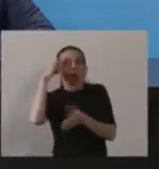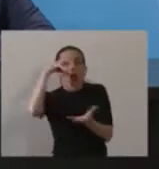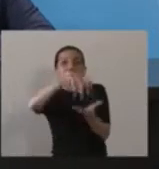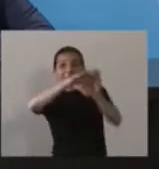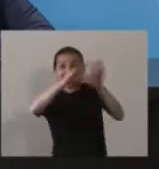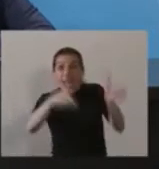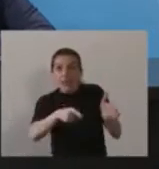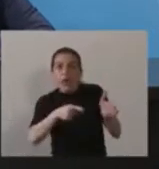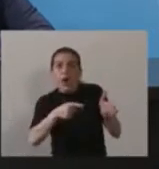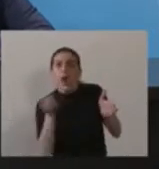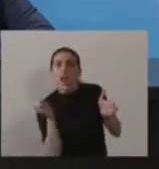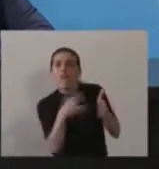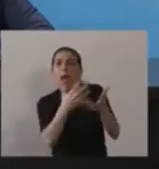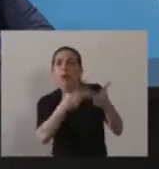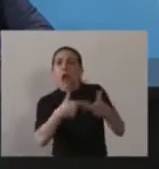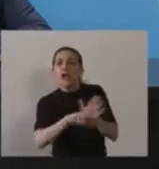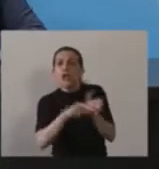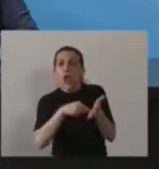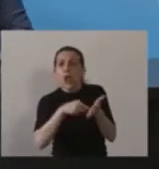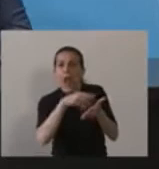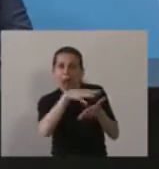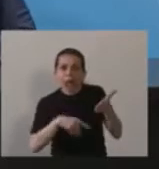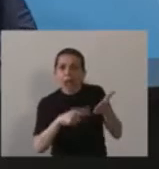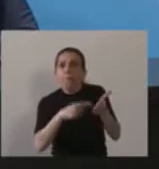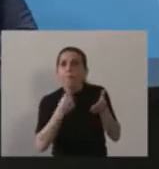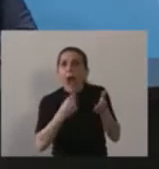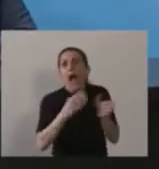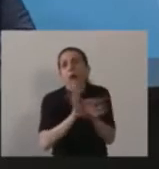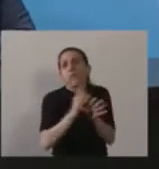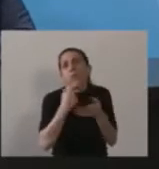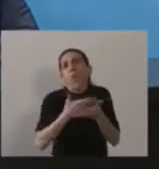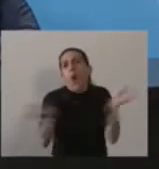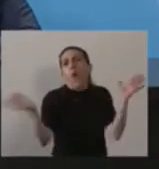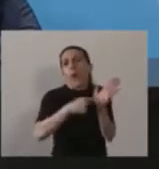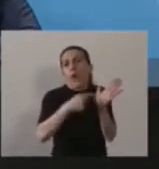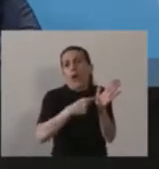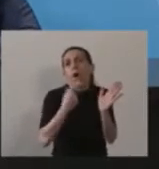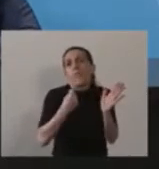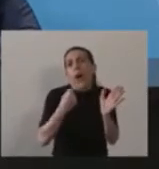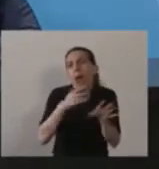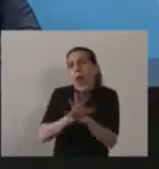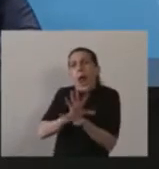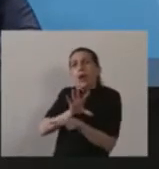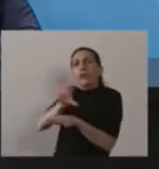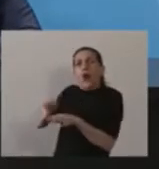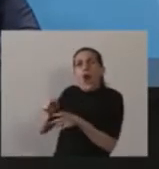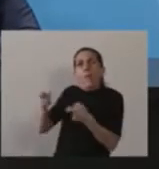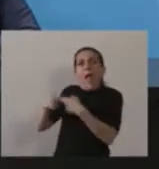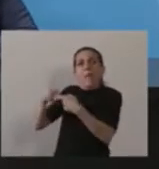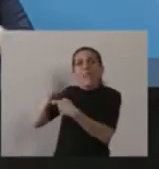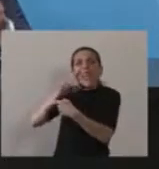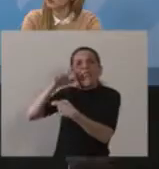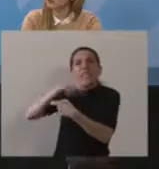de ley destinado a declarar de utilidad pública y sujeto a expropiación a la empresa Vicentín.